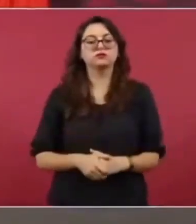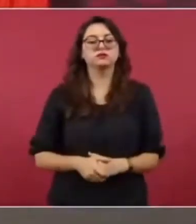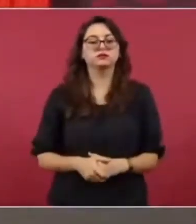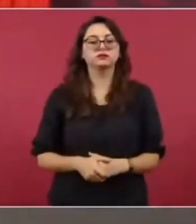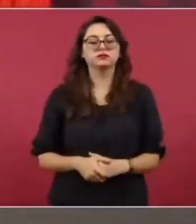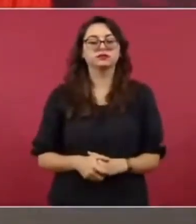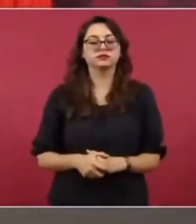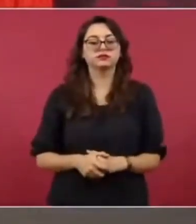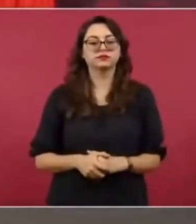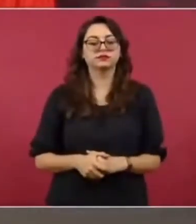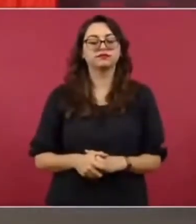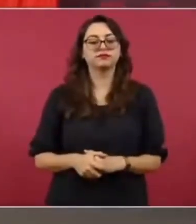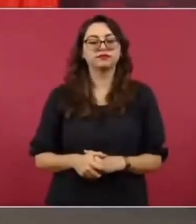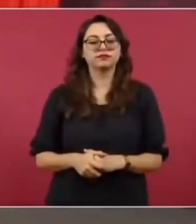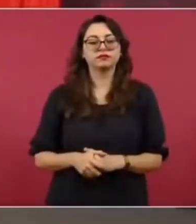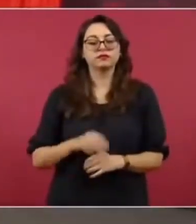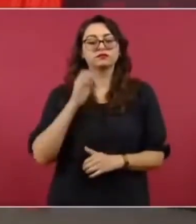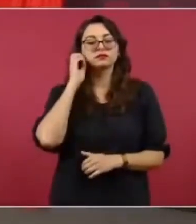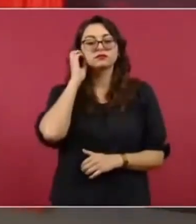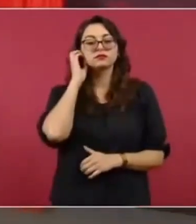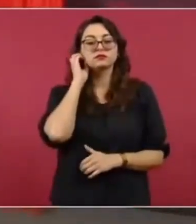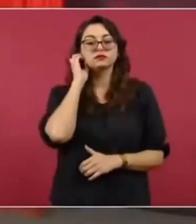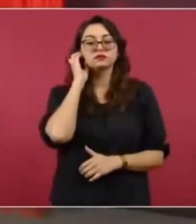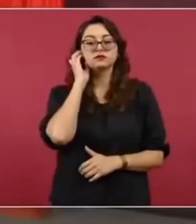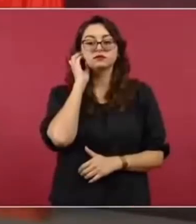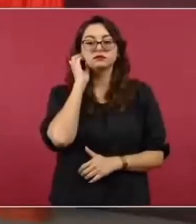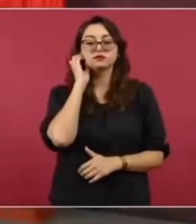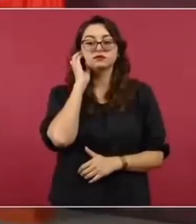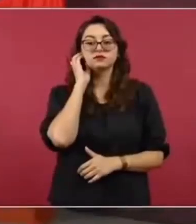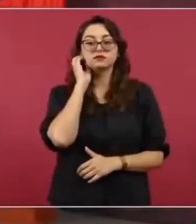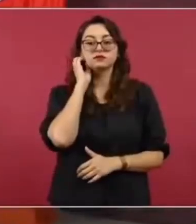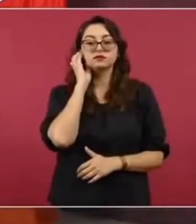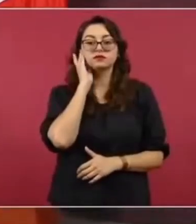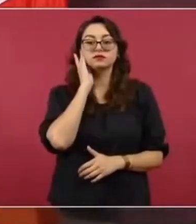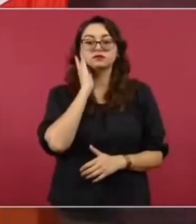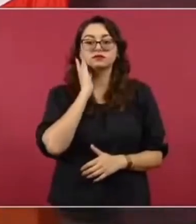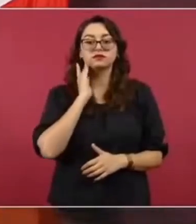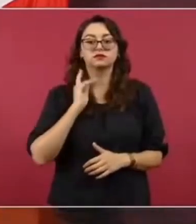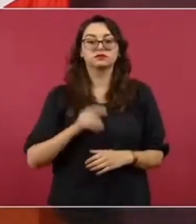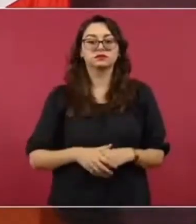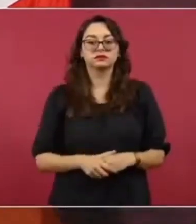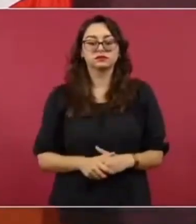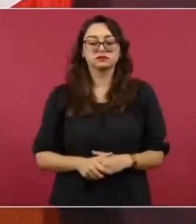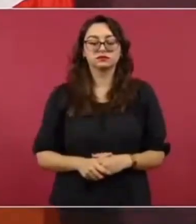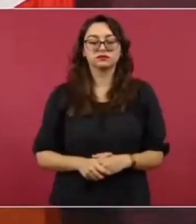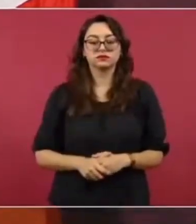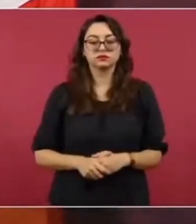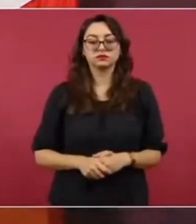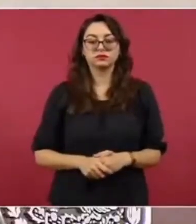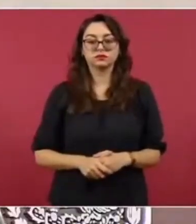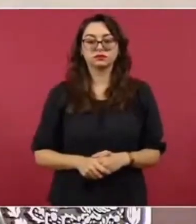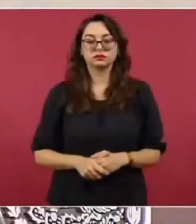a difundir lo que se está